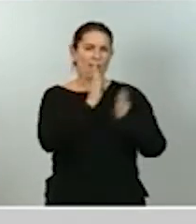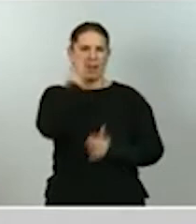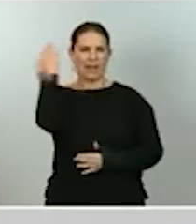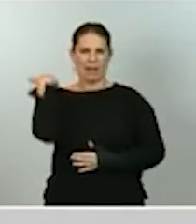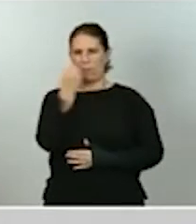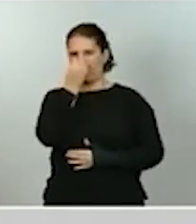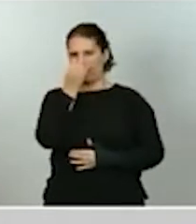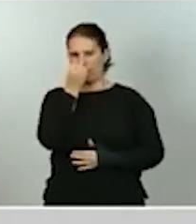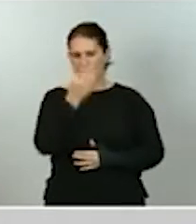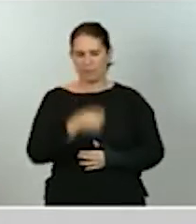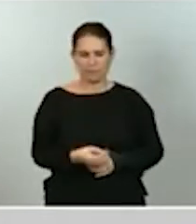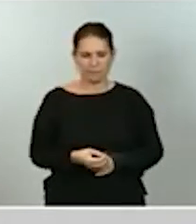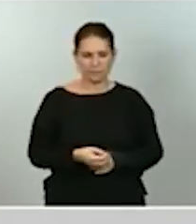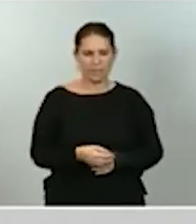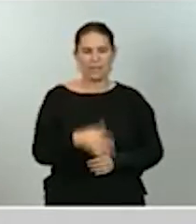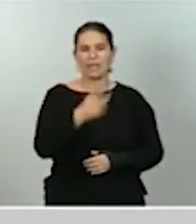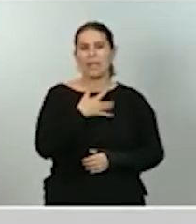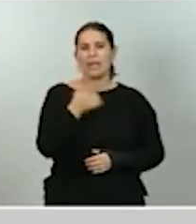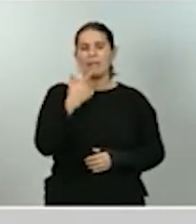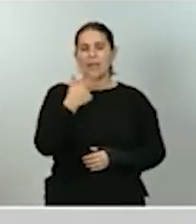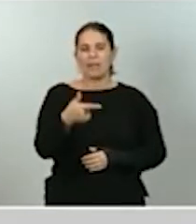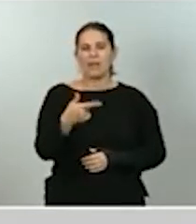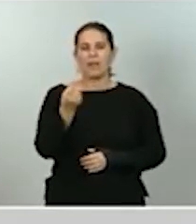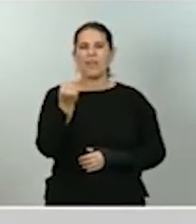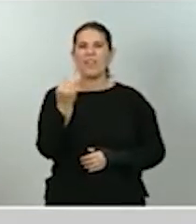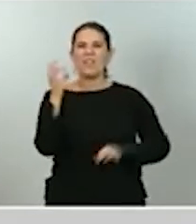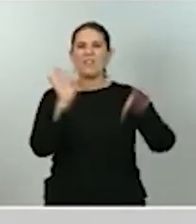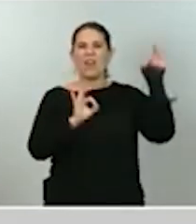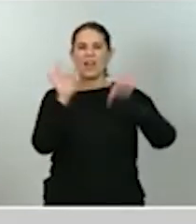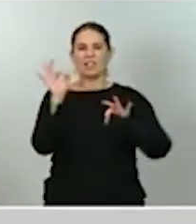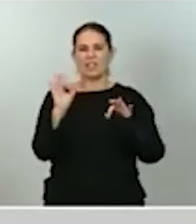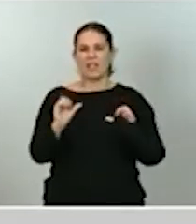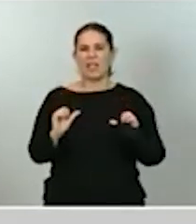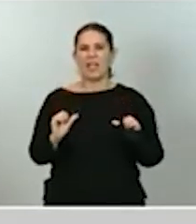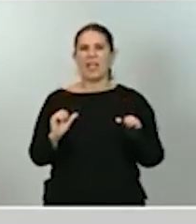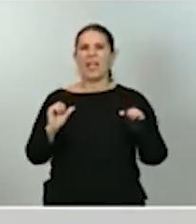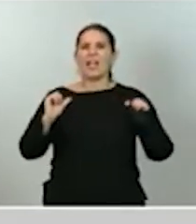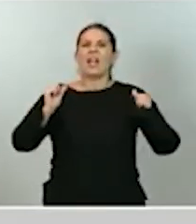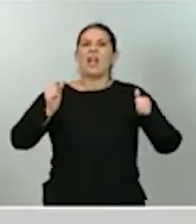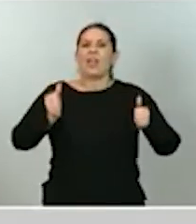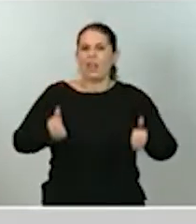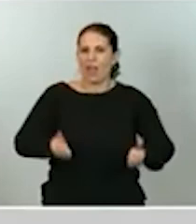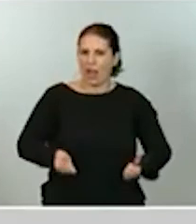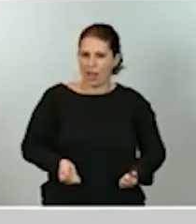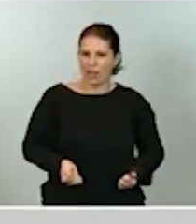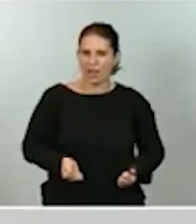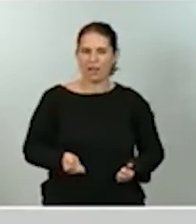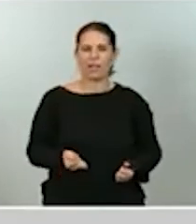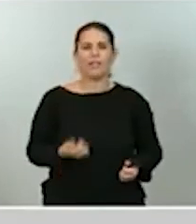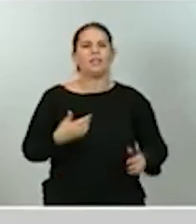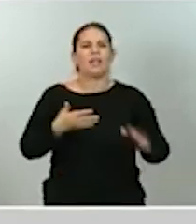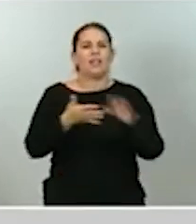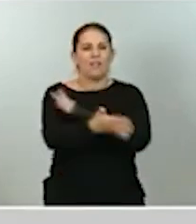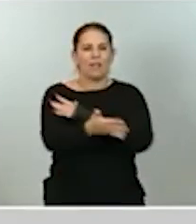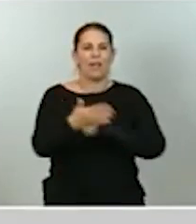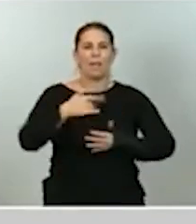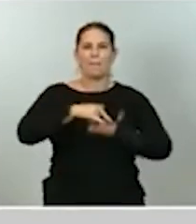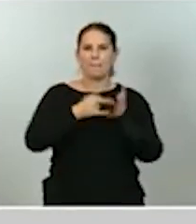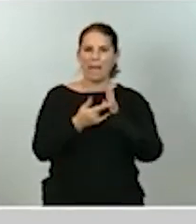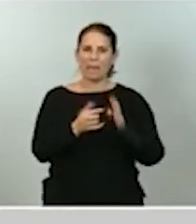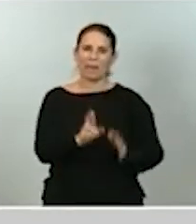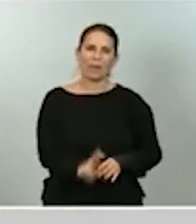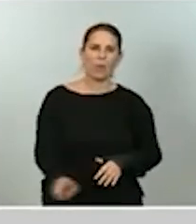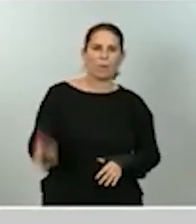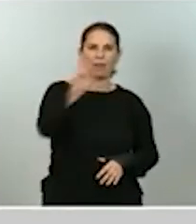de cifras inerciales, de un escenario inercial que no tiene en cuenta los efectos del plan de recuperación, transformación